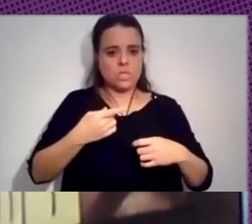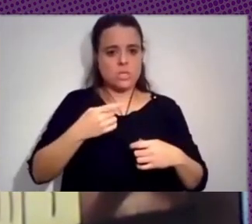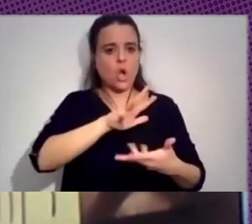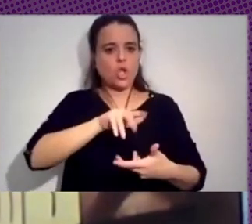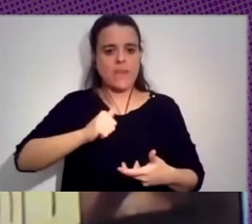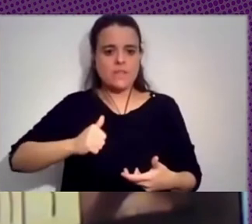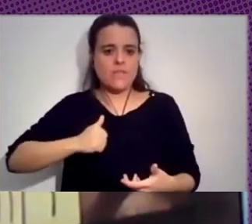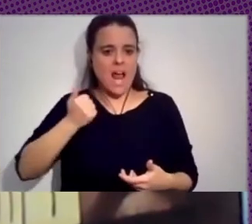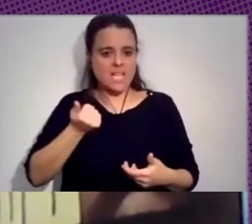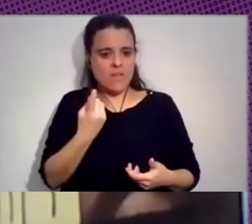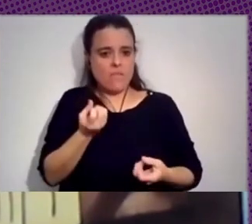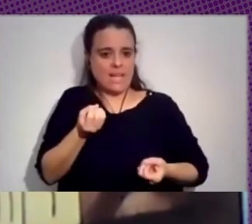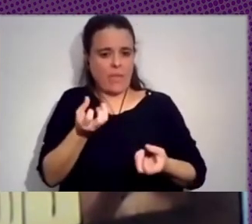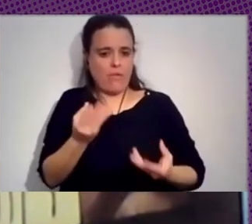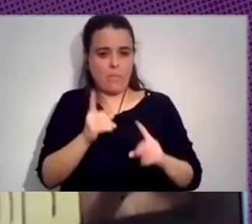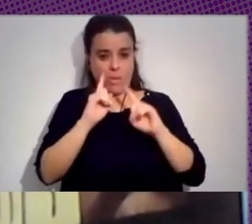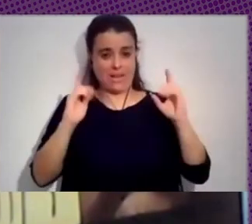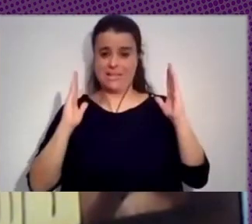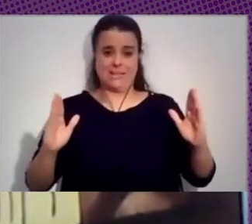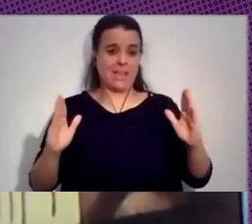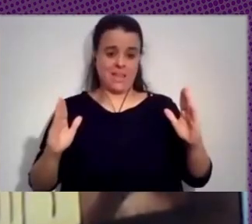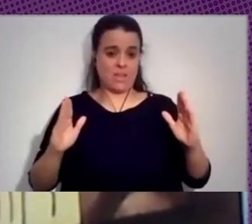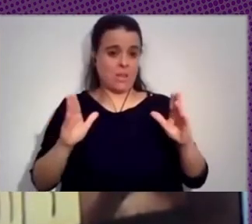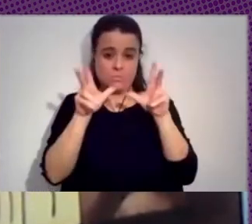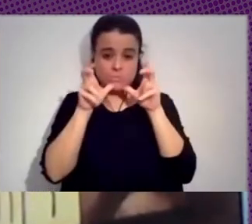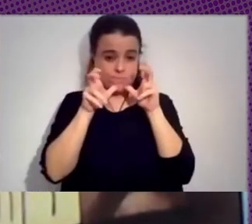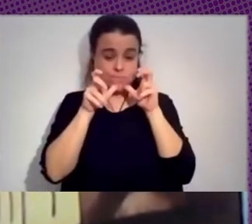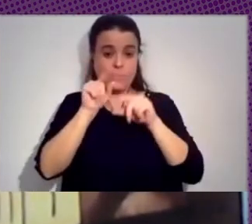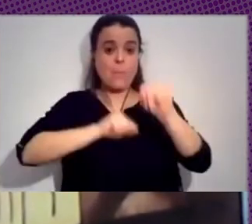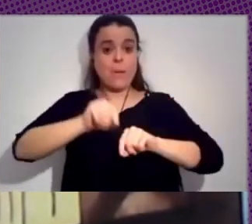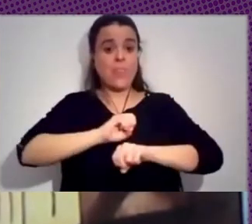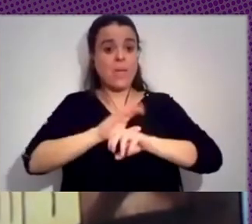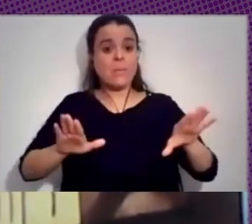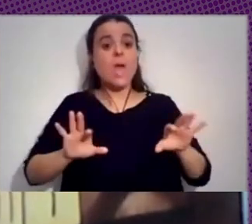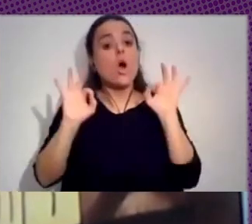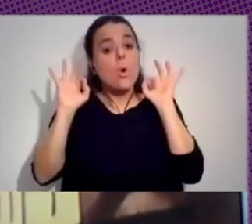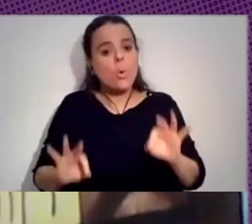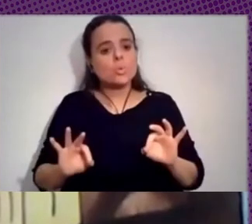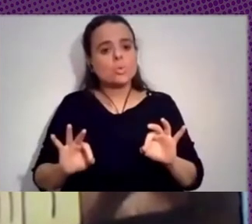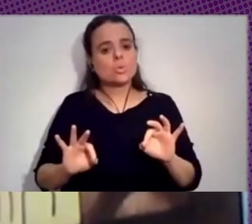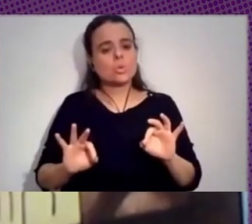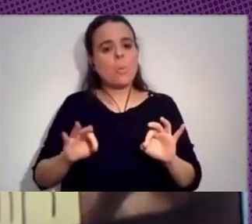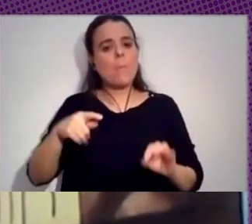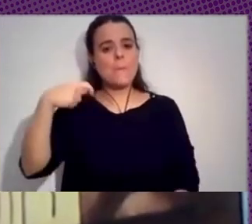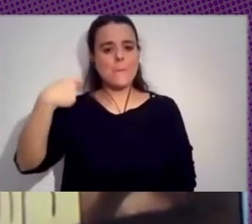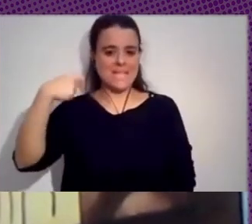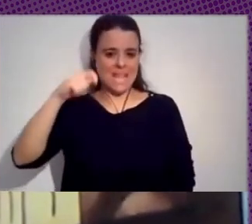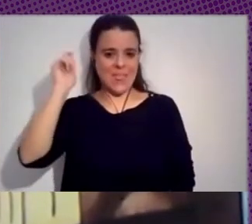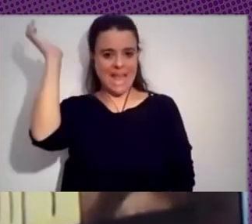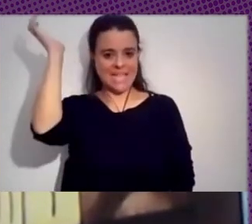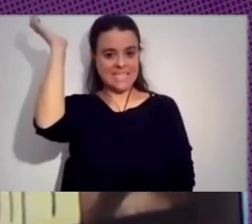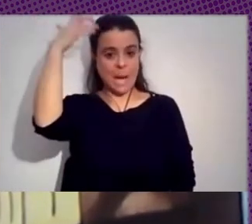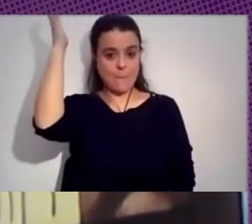de desinformación durante este año tan trágico de la pandemia, fue justamente la propia presidencia de Donald Trump y